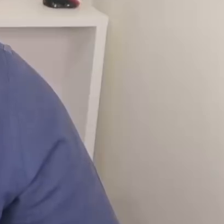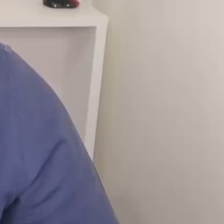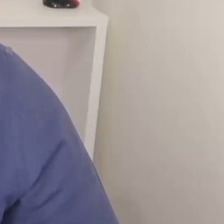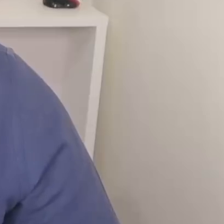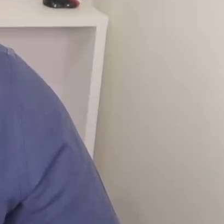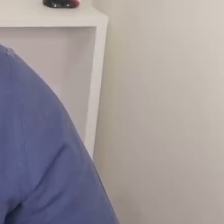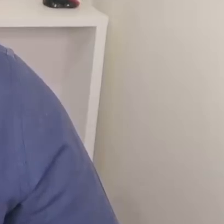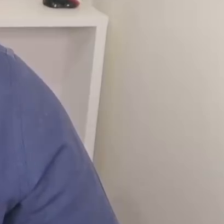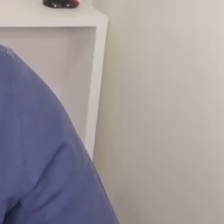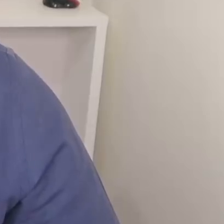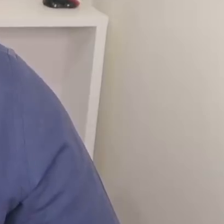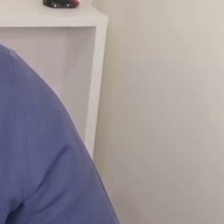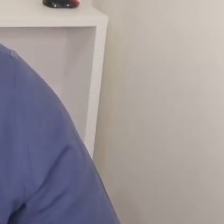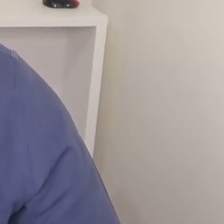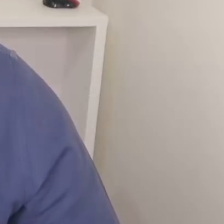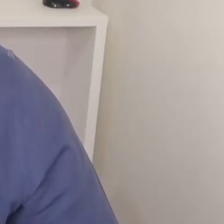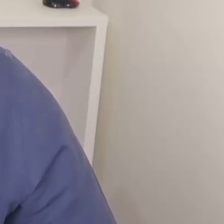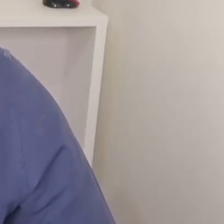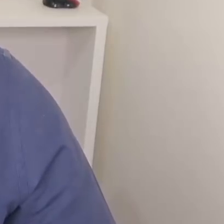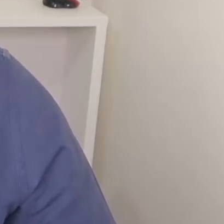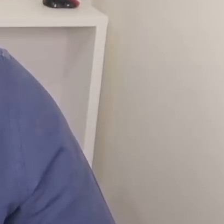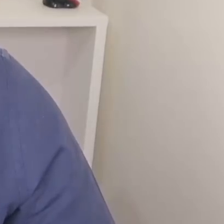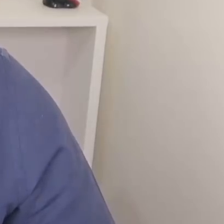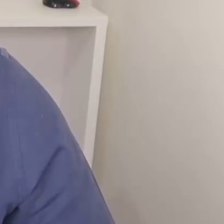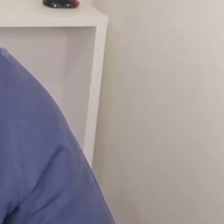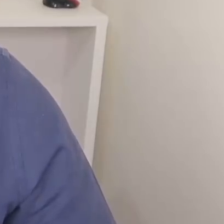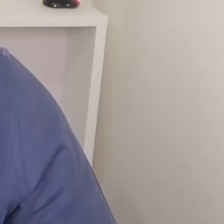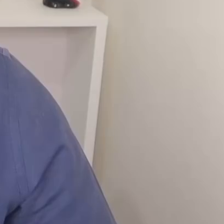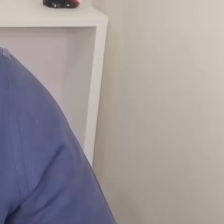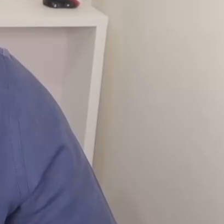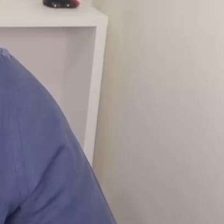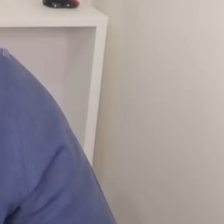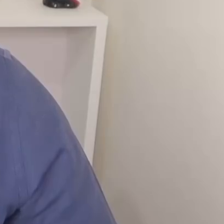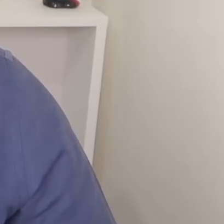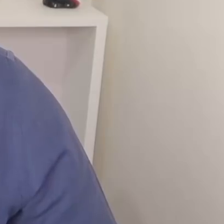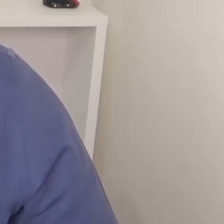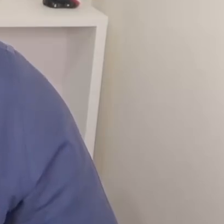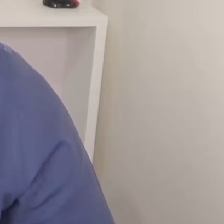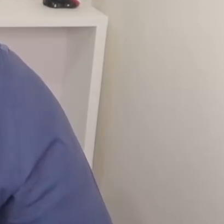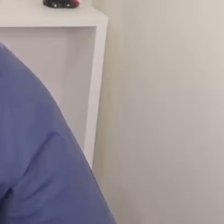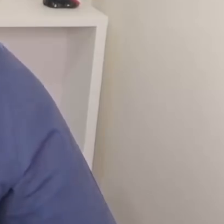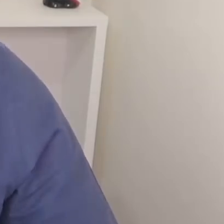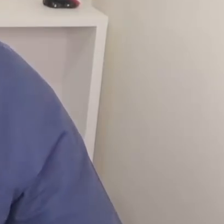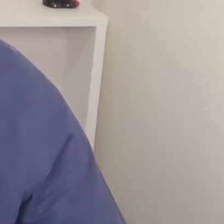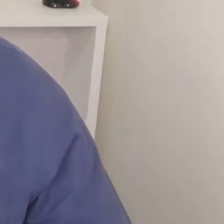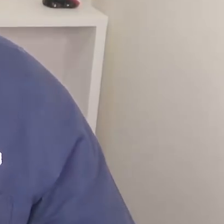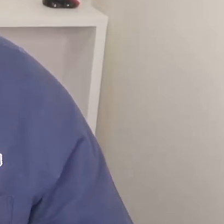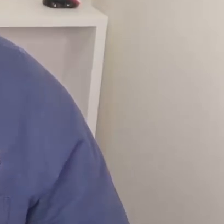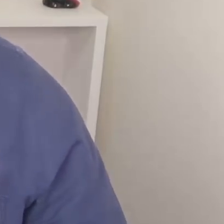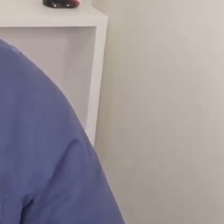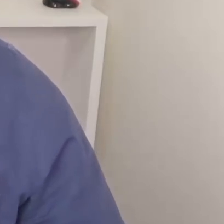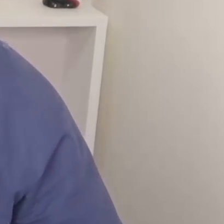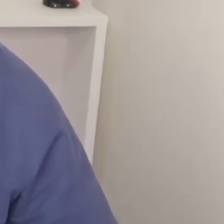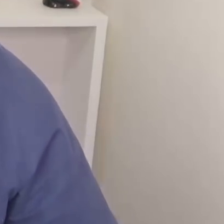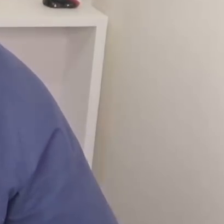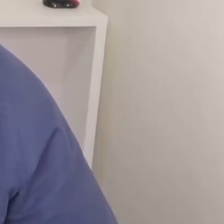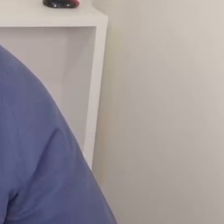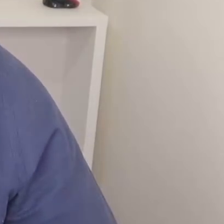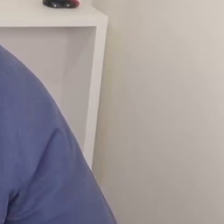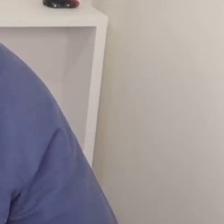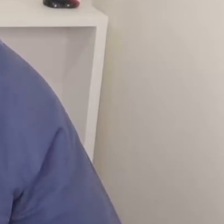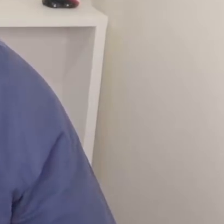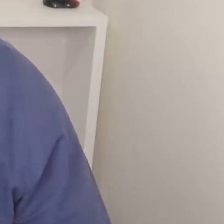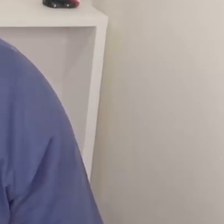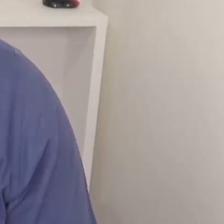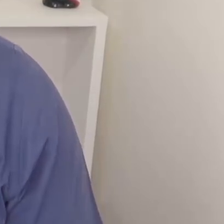todo lo que está logrando el presidente de la república. Pues bien, esta mañana el canciller Marcelo